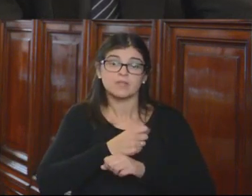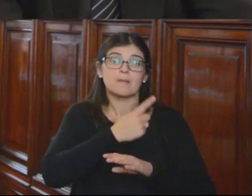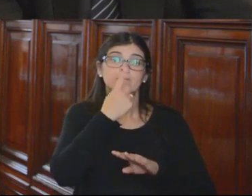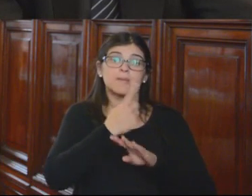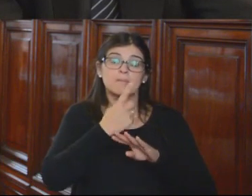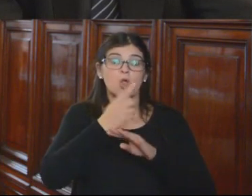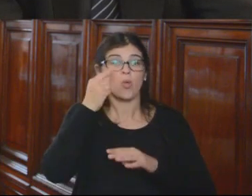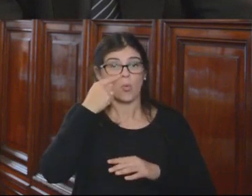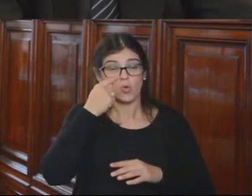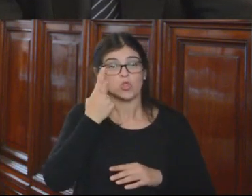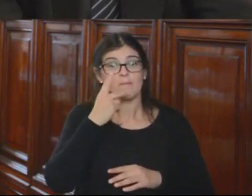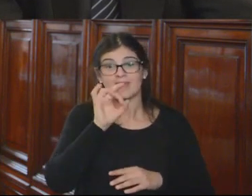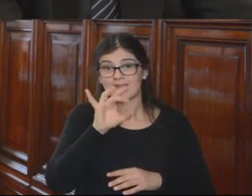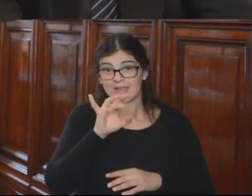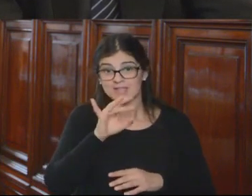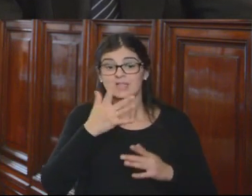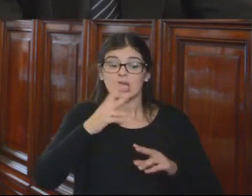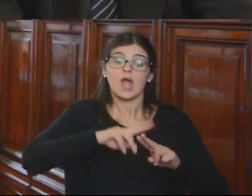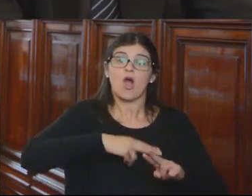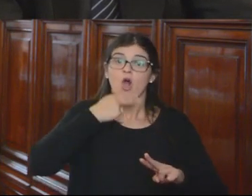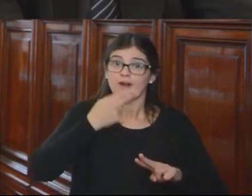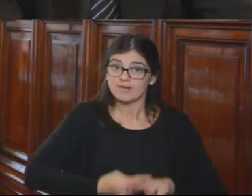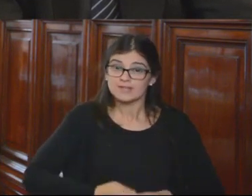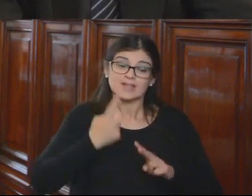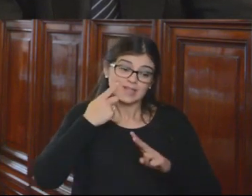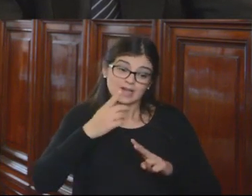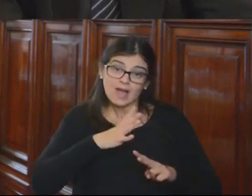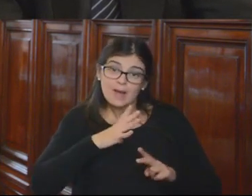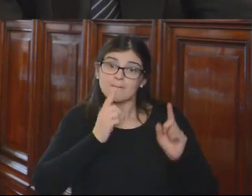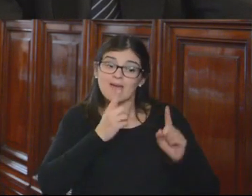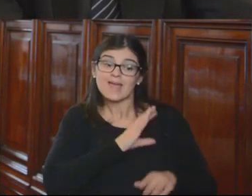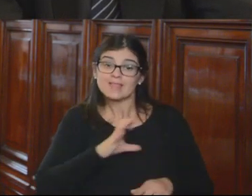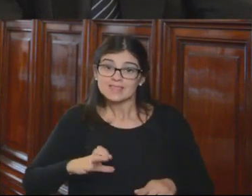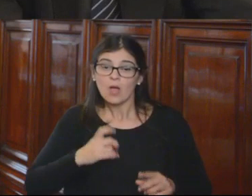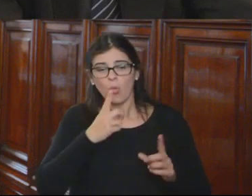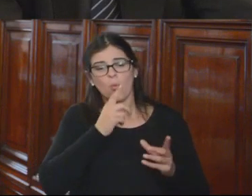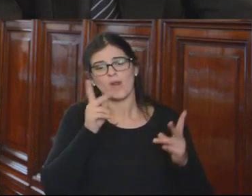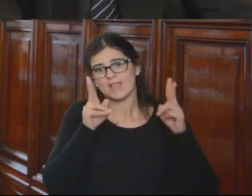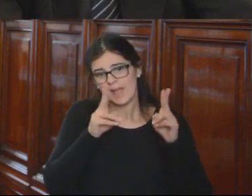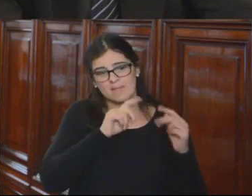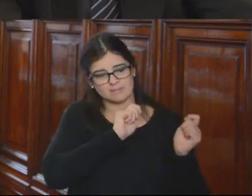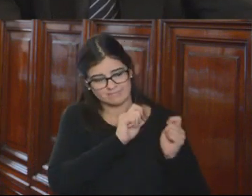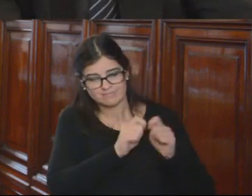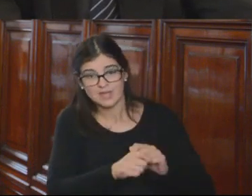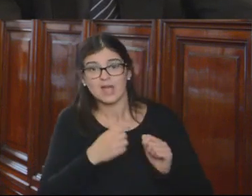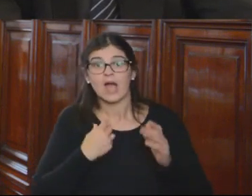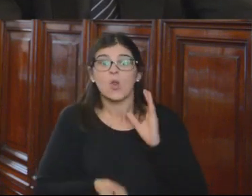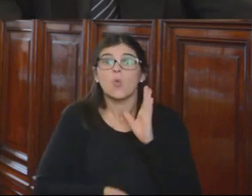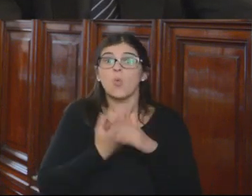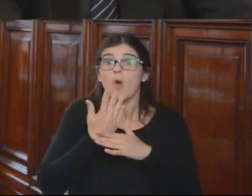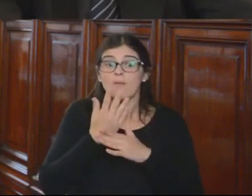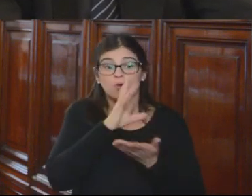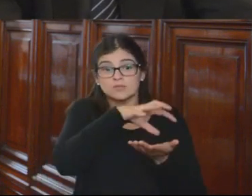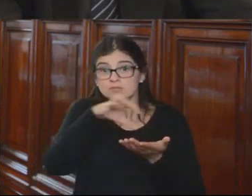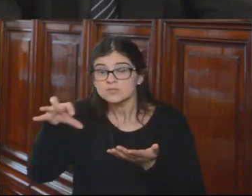de junio del 2015, reitera que encontrándose el Estado en una etapa de transición específicamente a los nuevos entes del